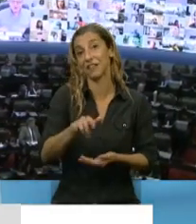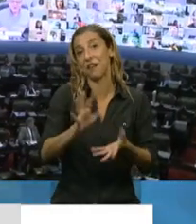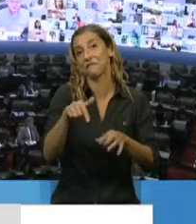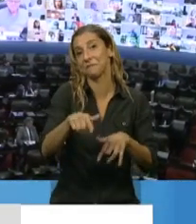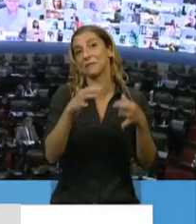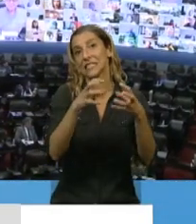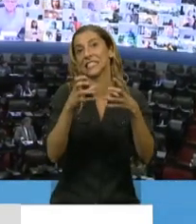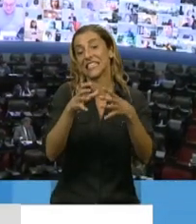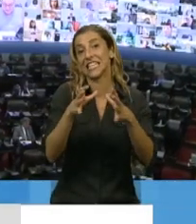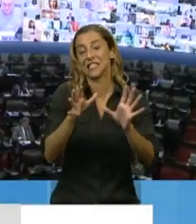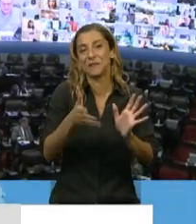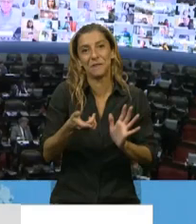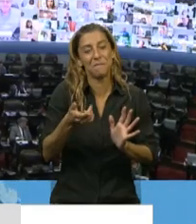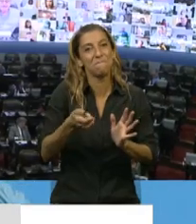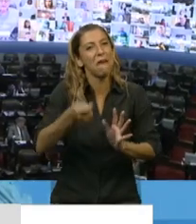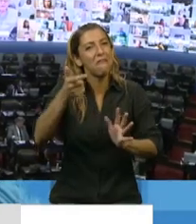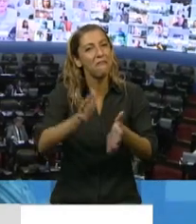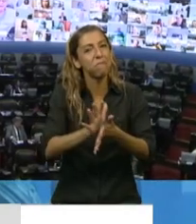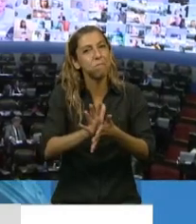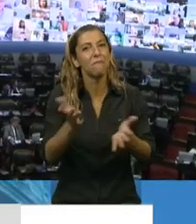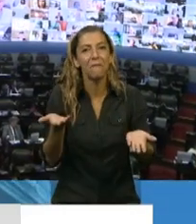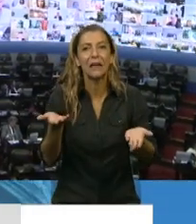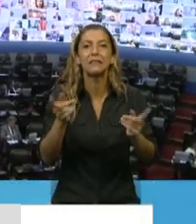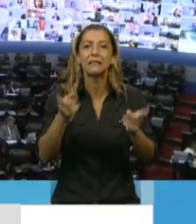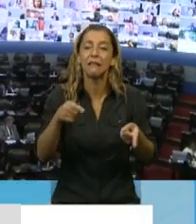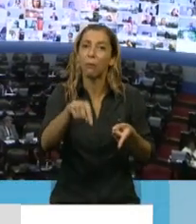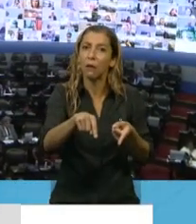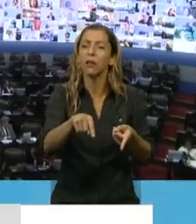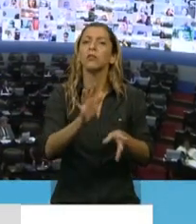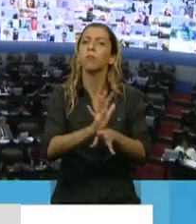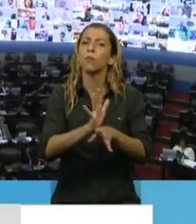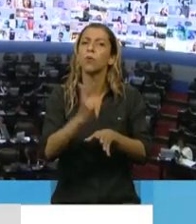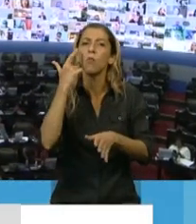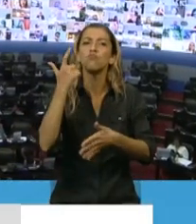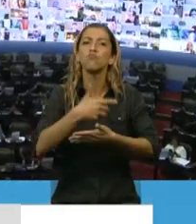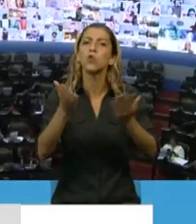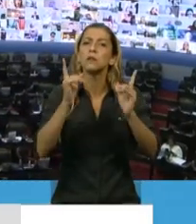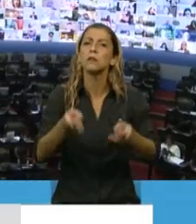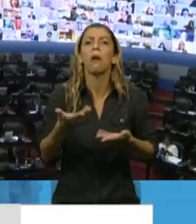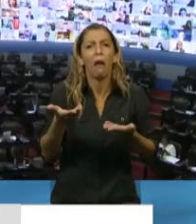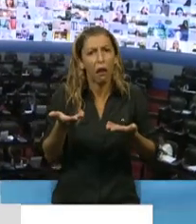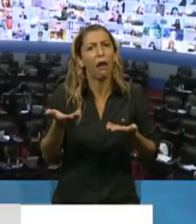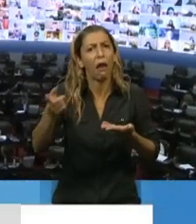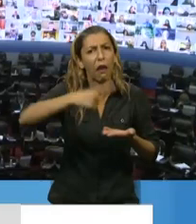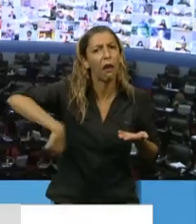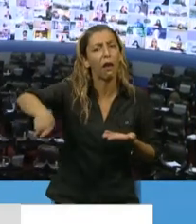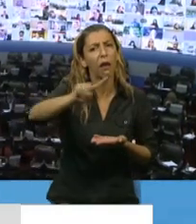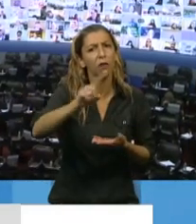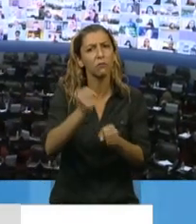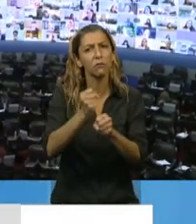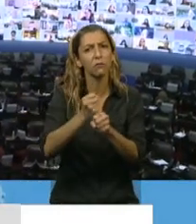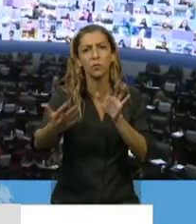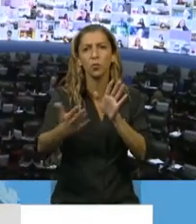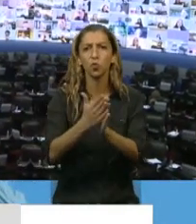el tema nos permite también hacer un ejemplo de madurez, un ejemplo de unidad, porque aquí no ha